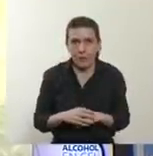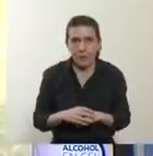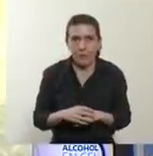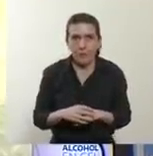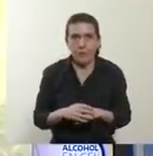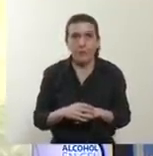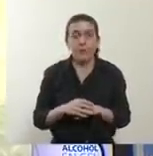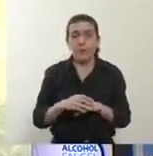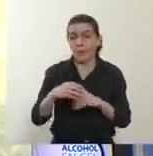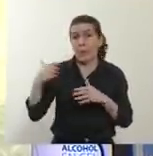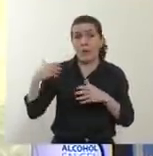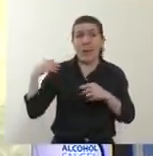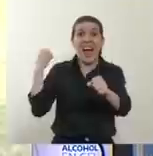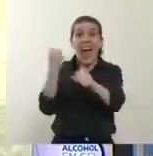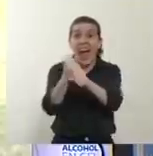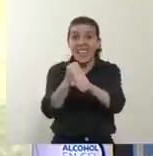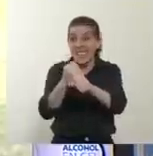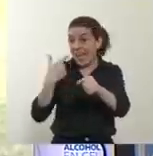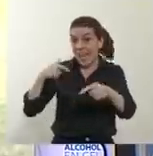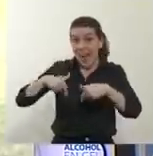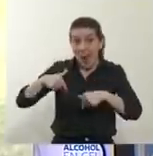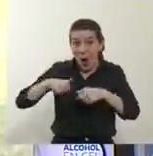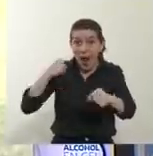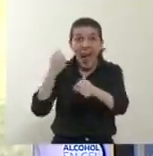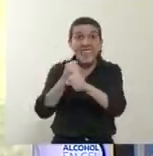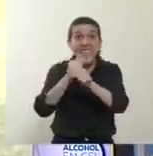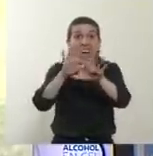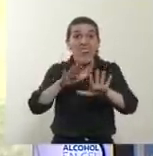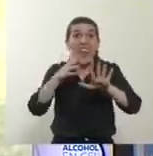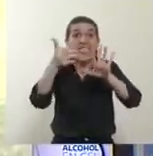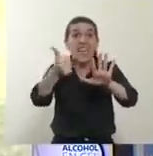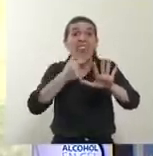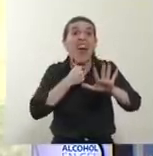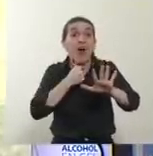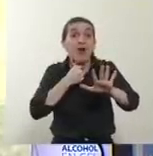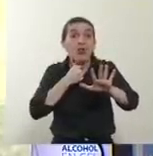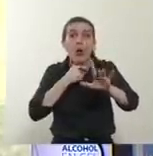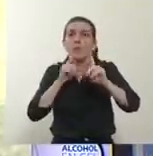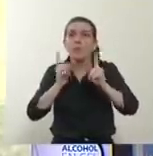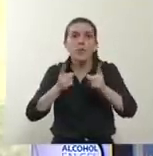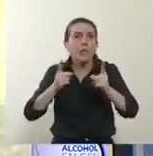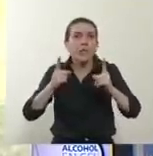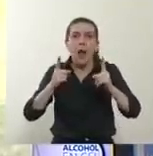Hasta el 16 de agosto vamos a mantener las cosas como están hoy.